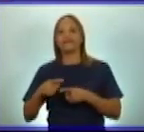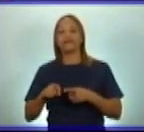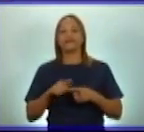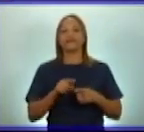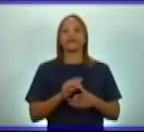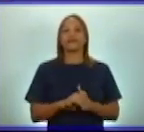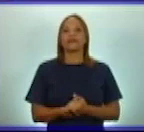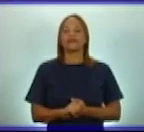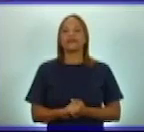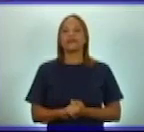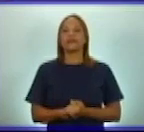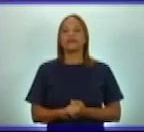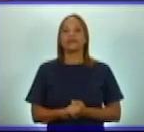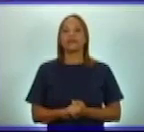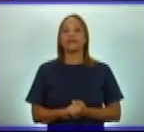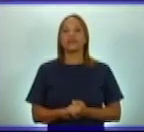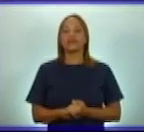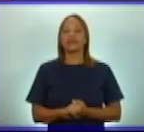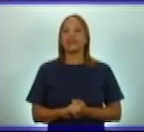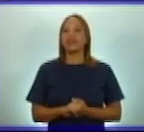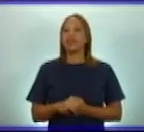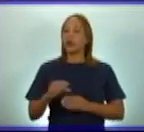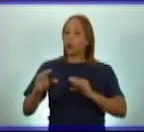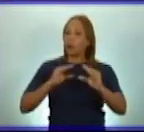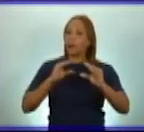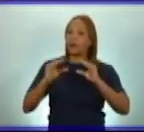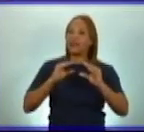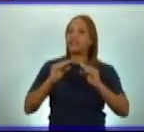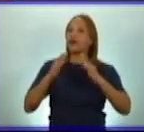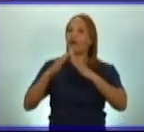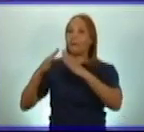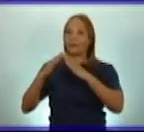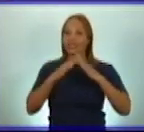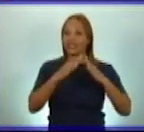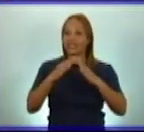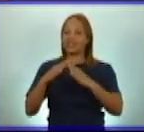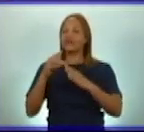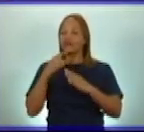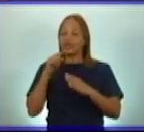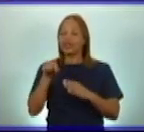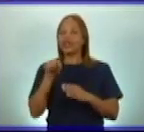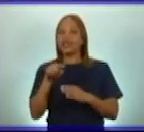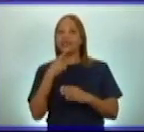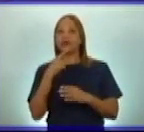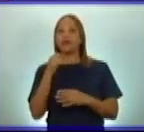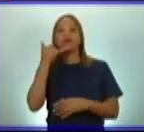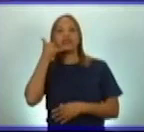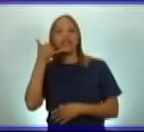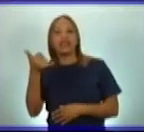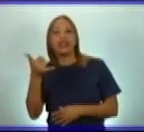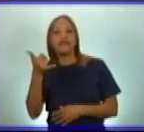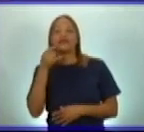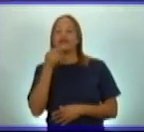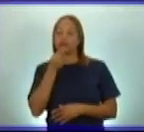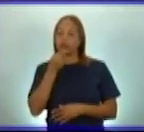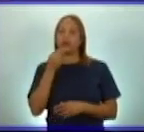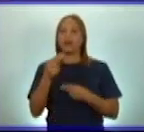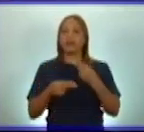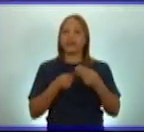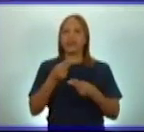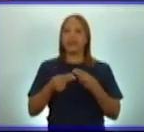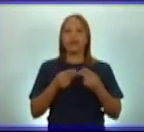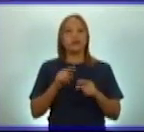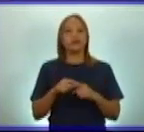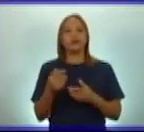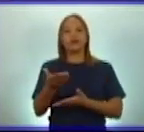Coméntale a tus vecinos y en esta situación podrías, por vía telefónica, hacerlo. Y